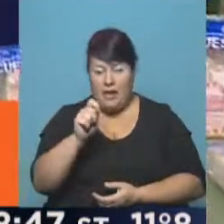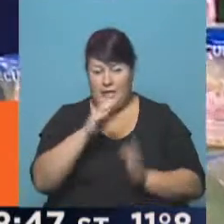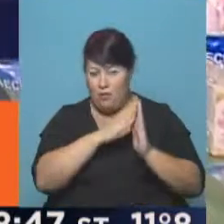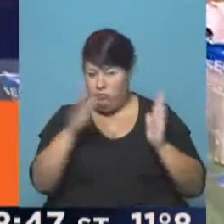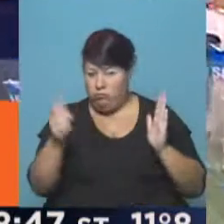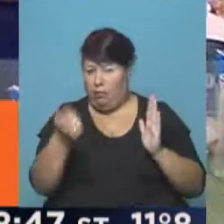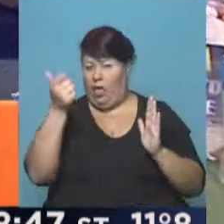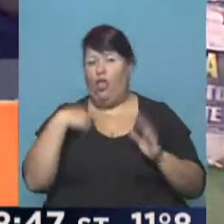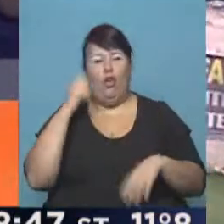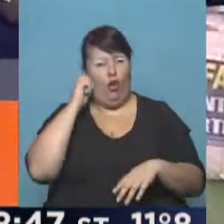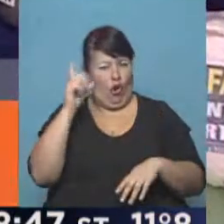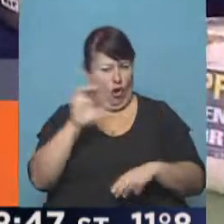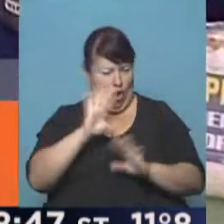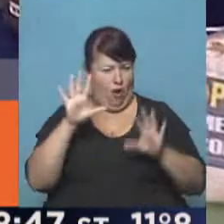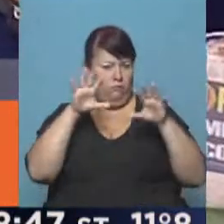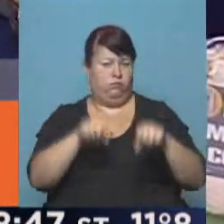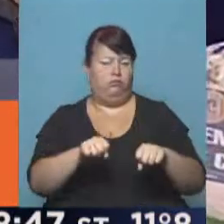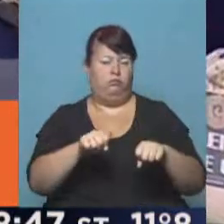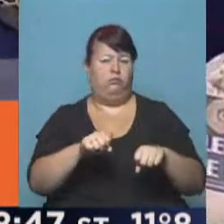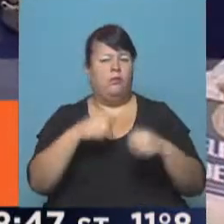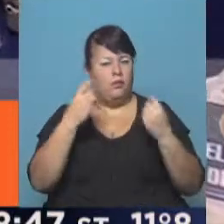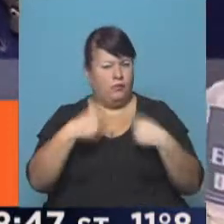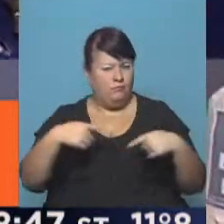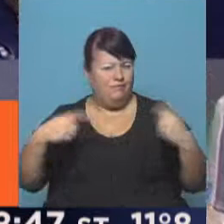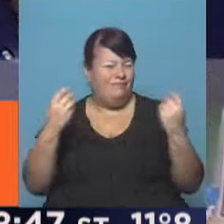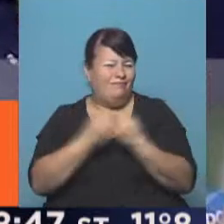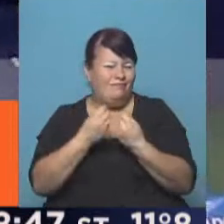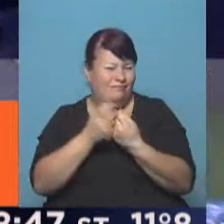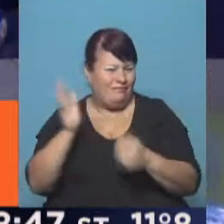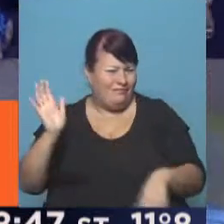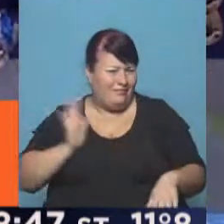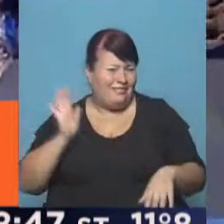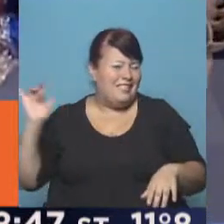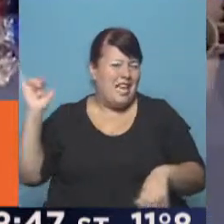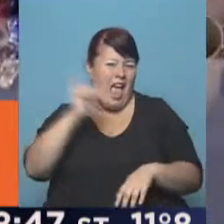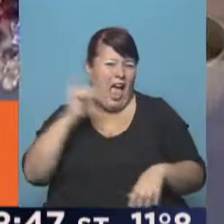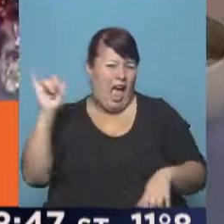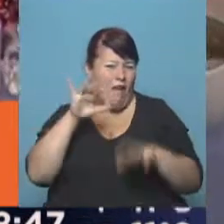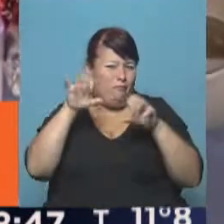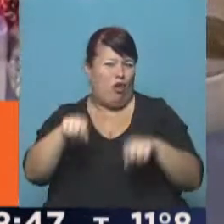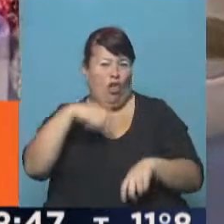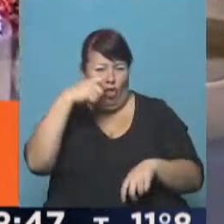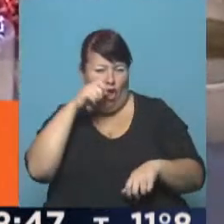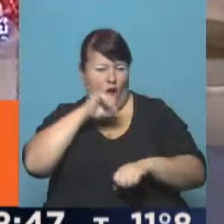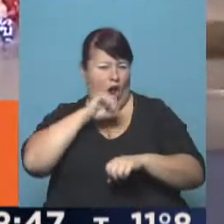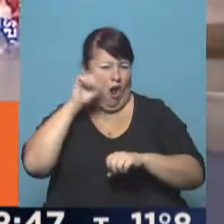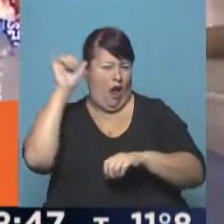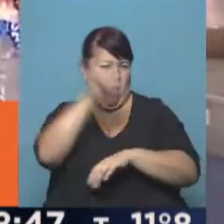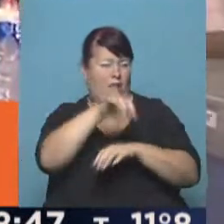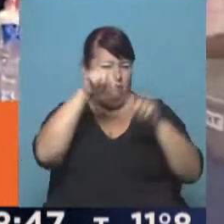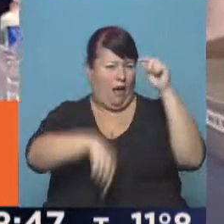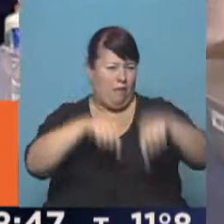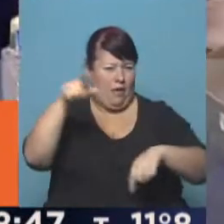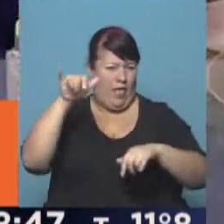logrado agarrar una cantidad impresionante de avionetas o de droga bombardeada por avionetas.